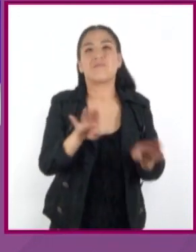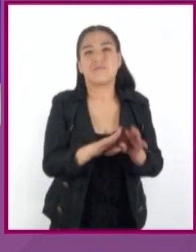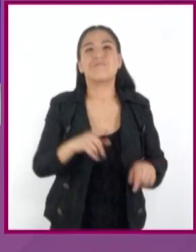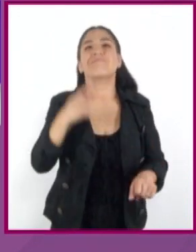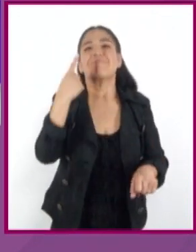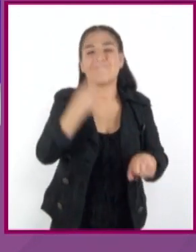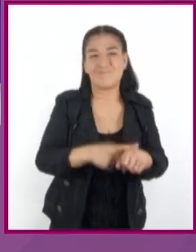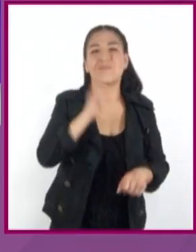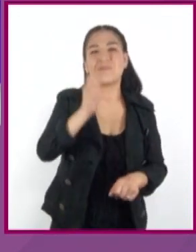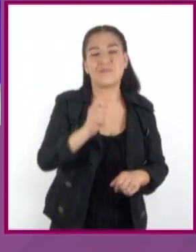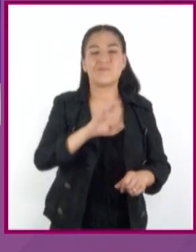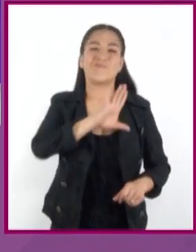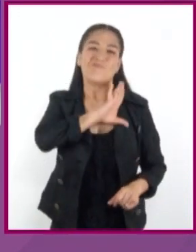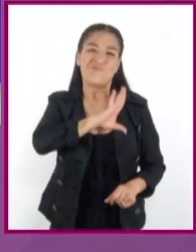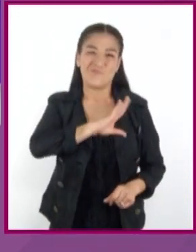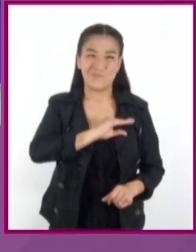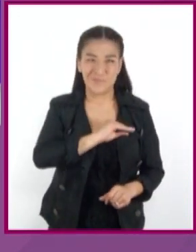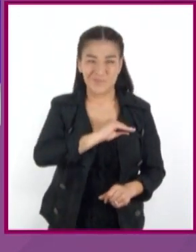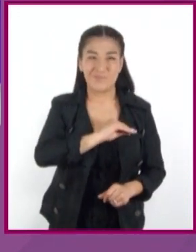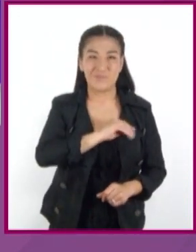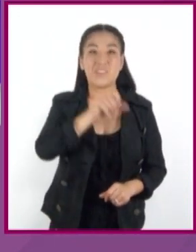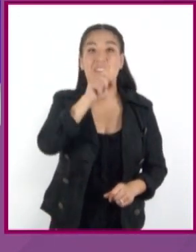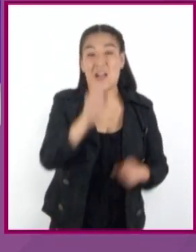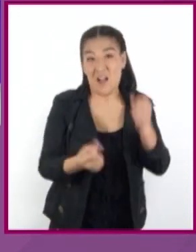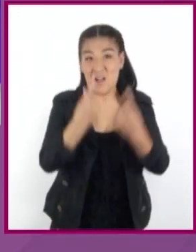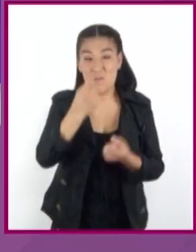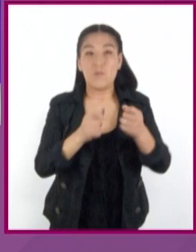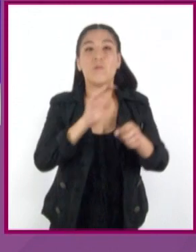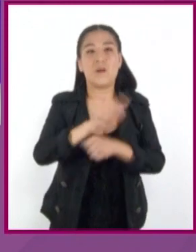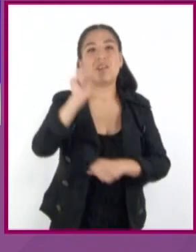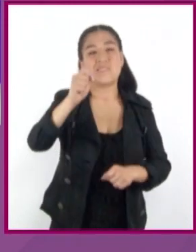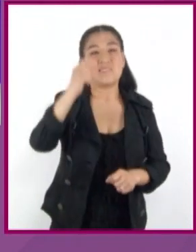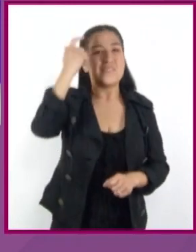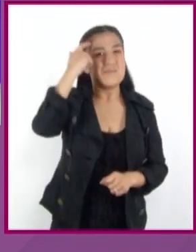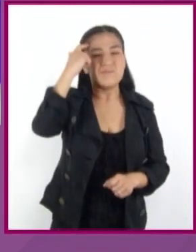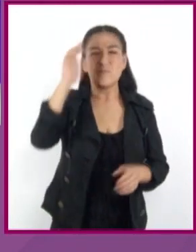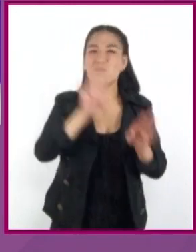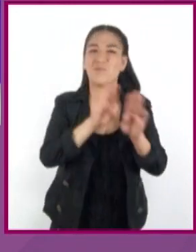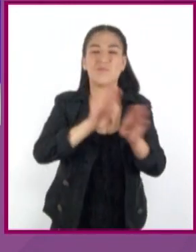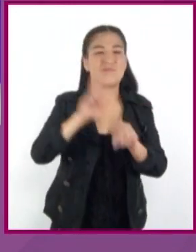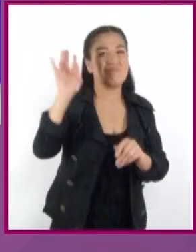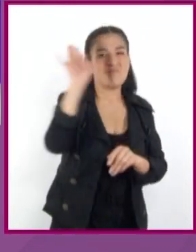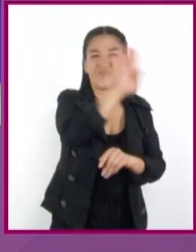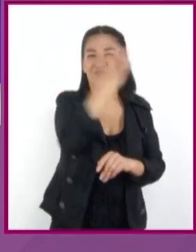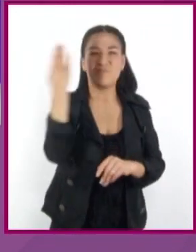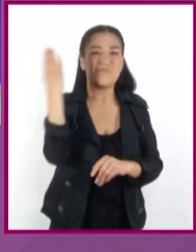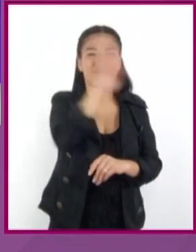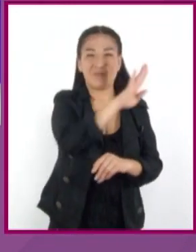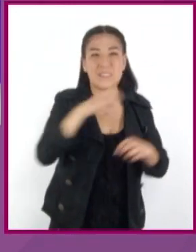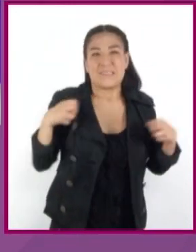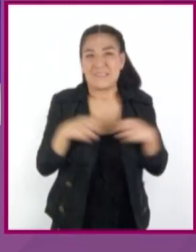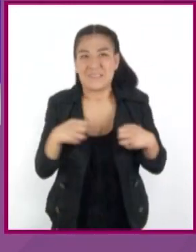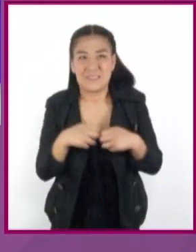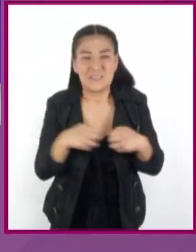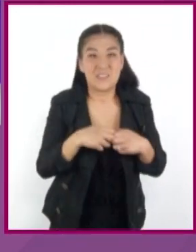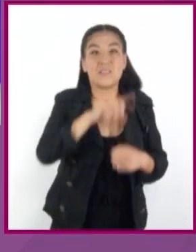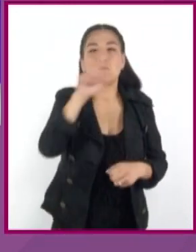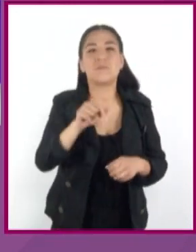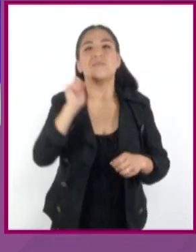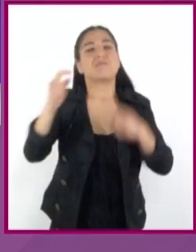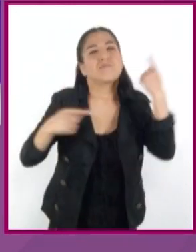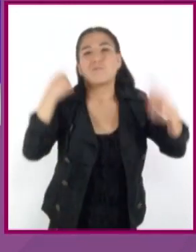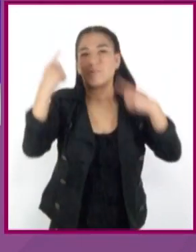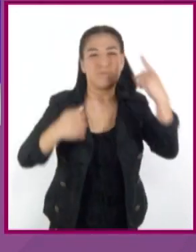la autoestima. Algunas sustancias producen trastornos severos que van desde la ansiedad hasta la esquizofrenia.